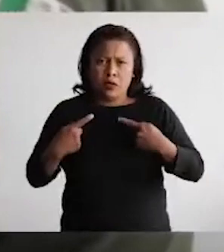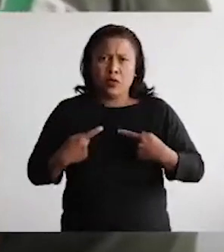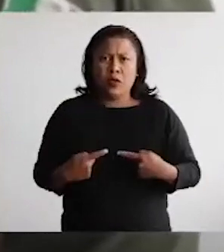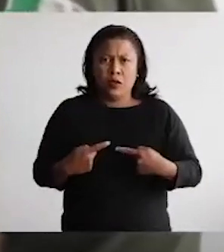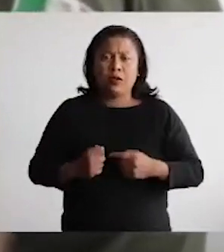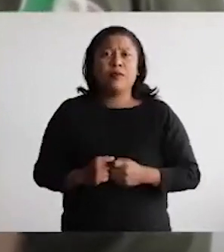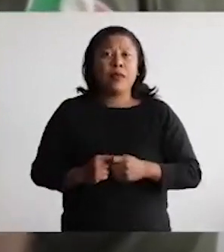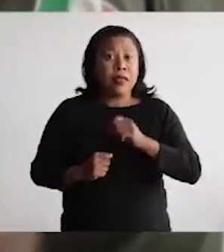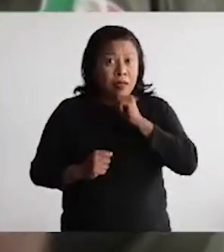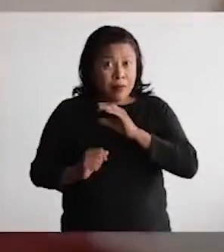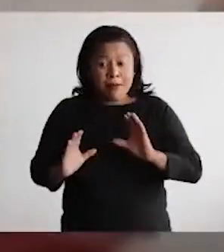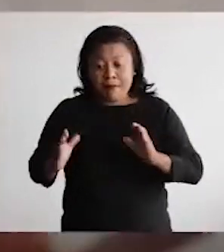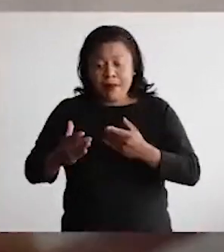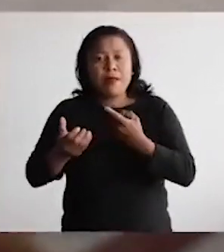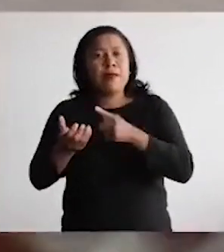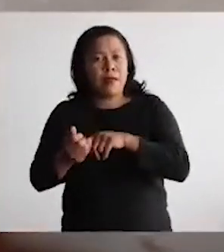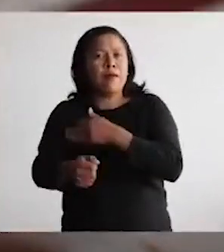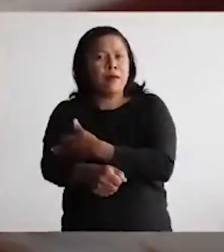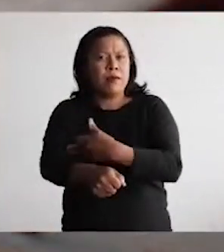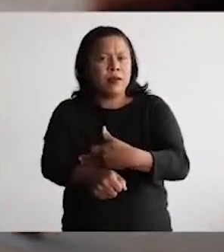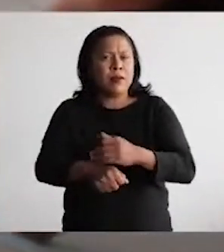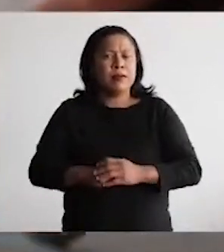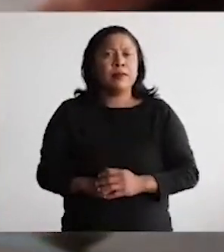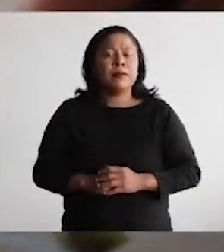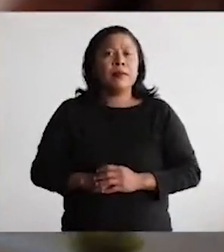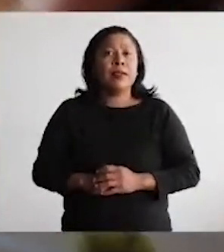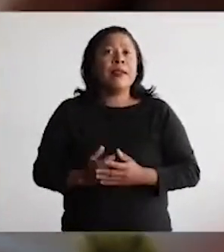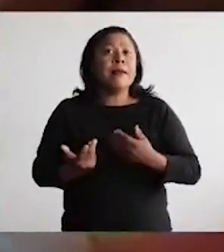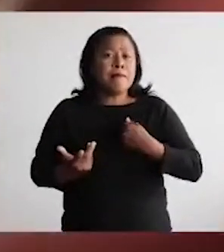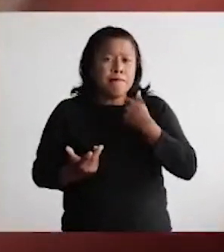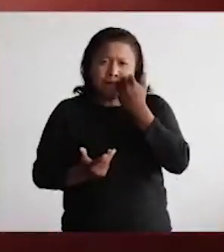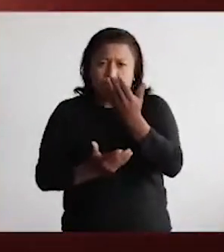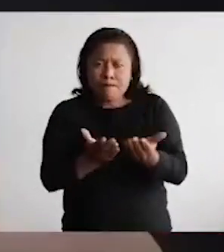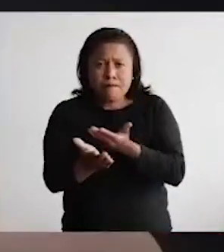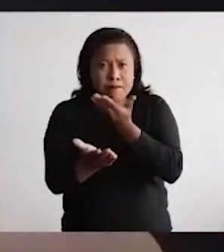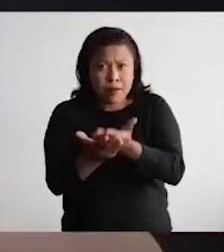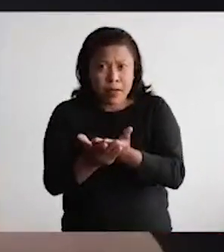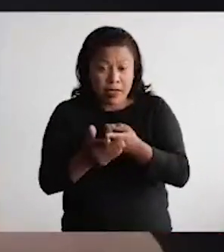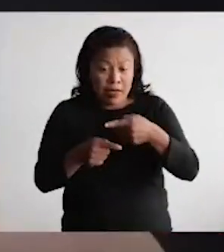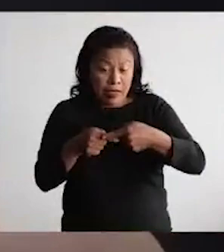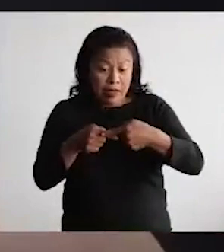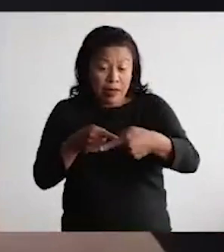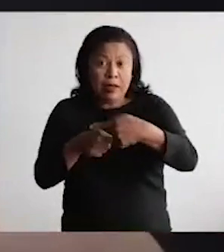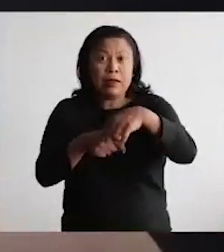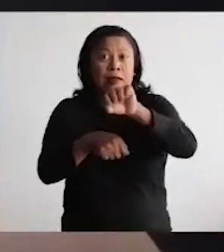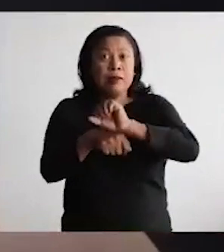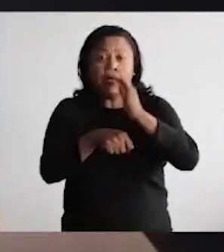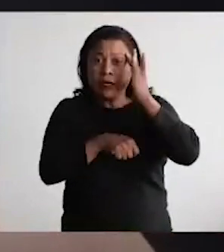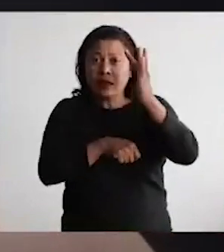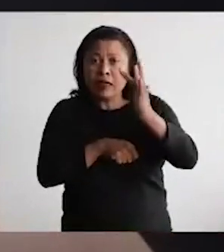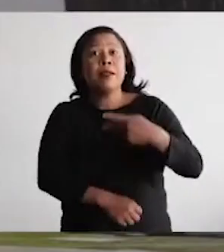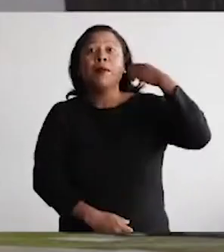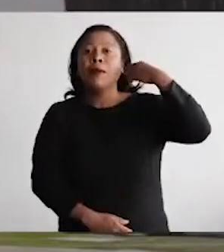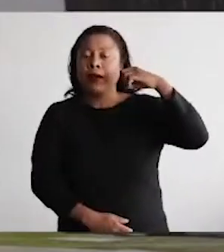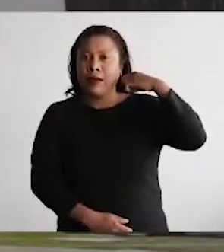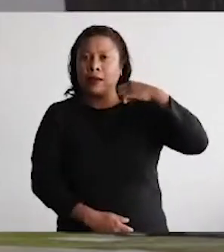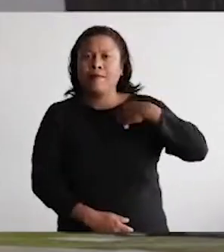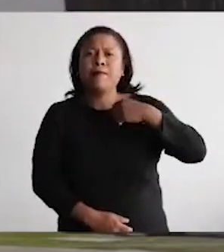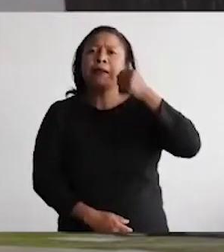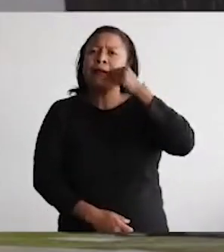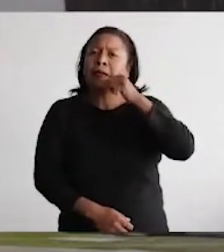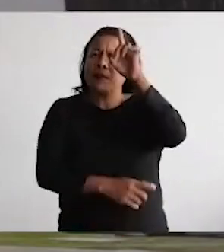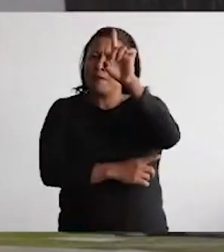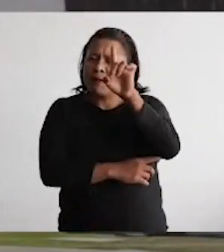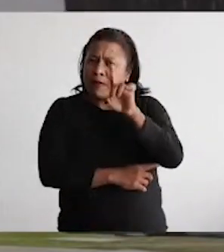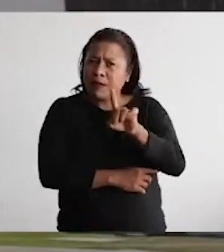peligro de contagio por la enfermedad viral es alto, por lo que es importante seguir utilizando el cubrebocas y mantener el distanciamiento social. Como